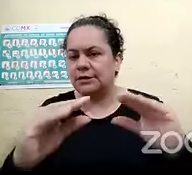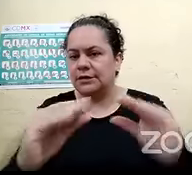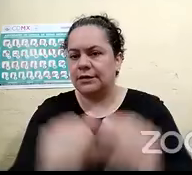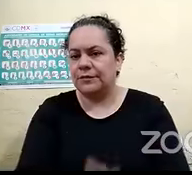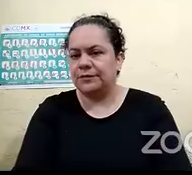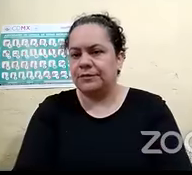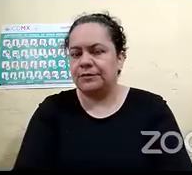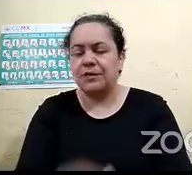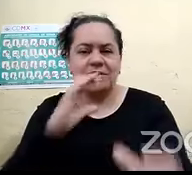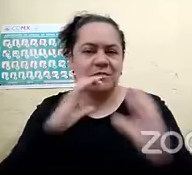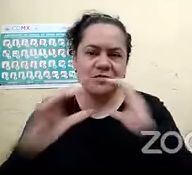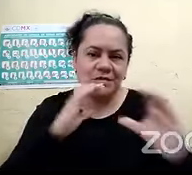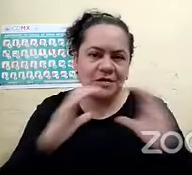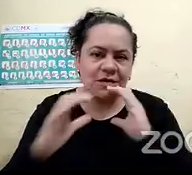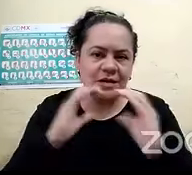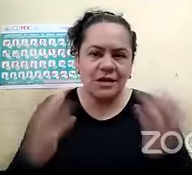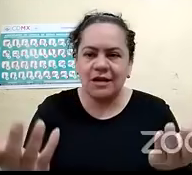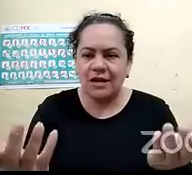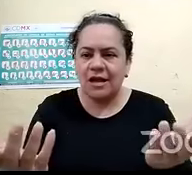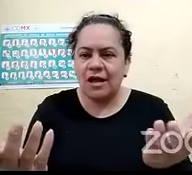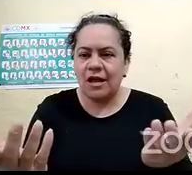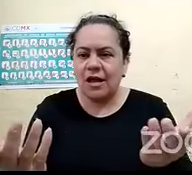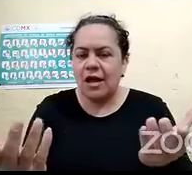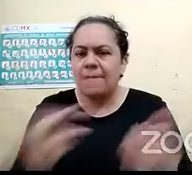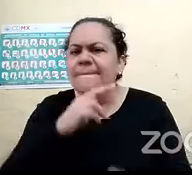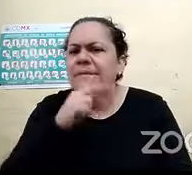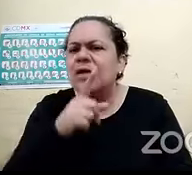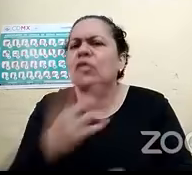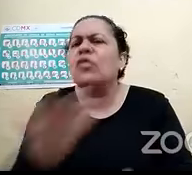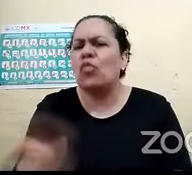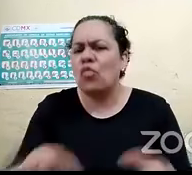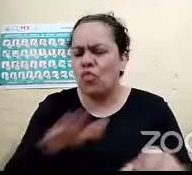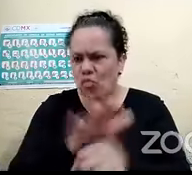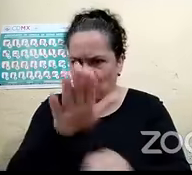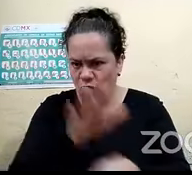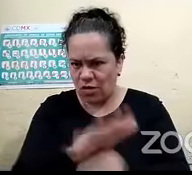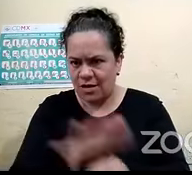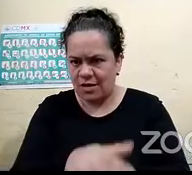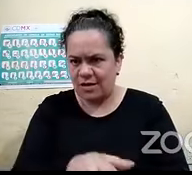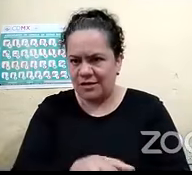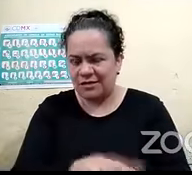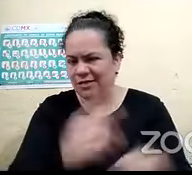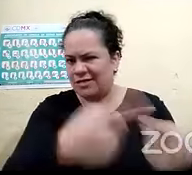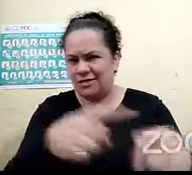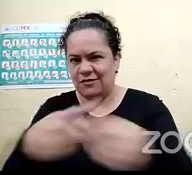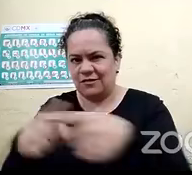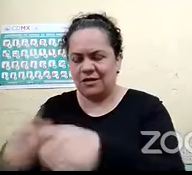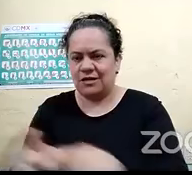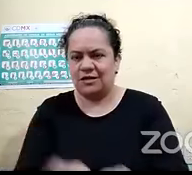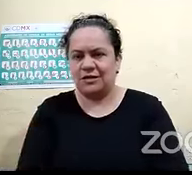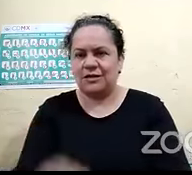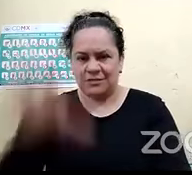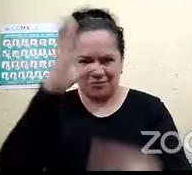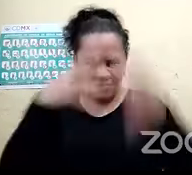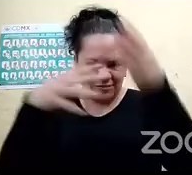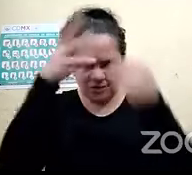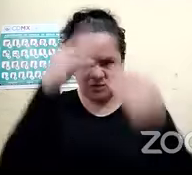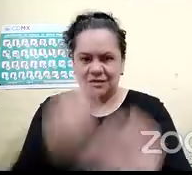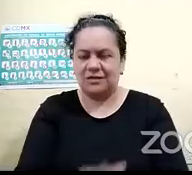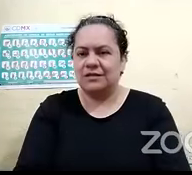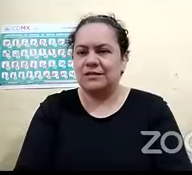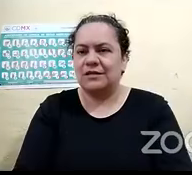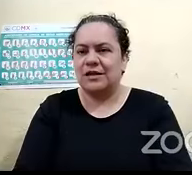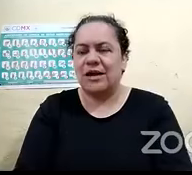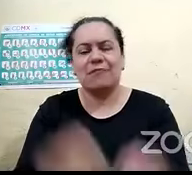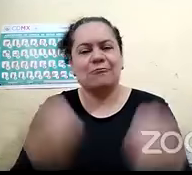comunicándonos veríamos cuál es la mejor opción pero claro que hay muchas opciones para que puedan aprender muchísimas